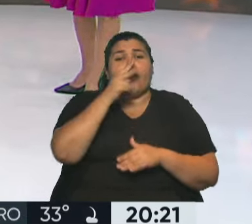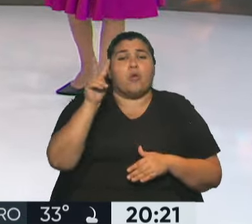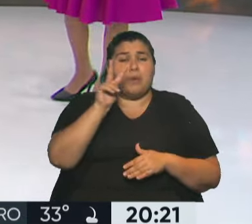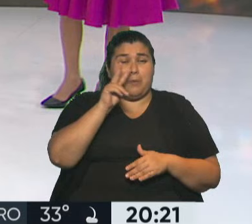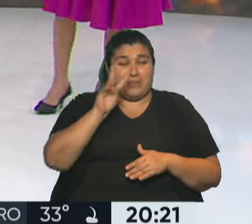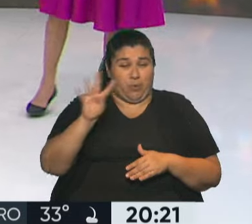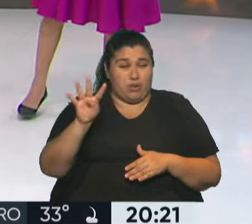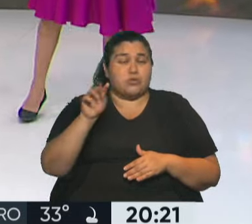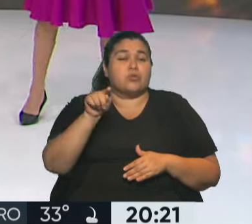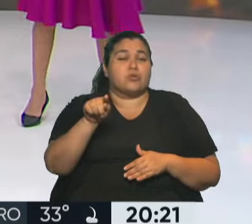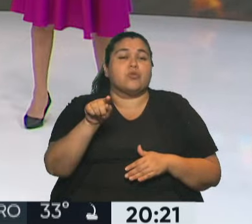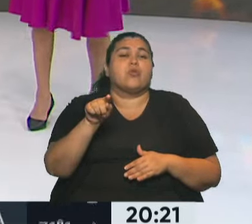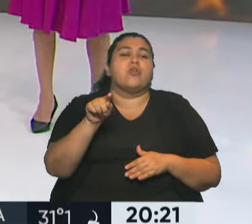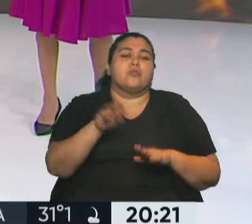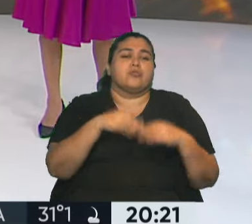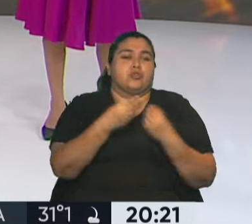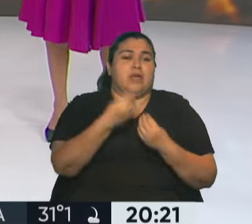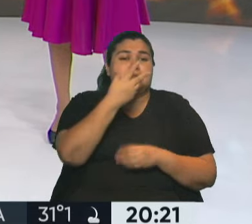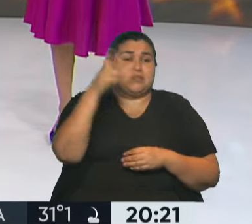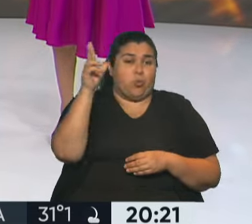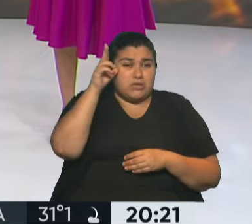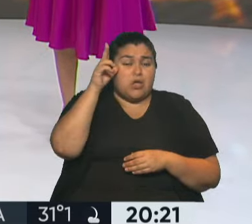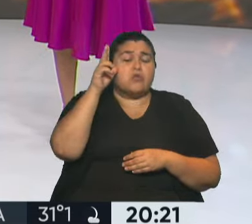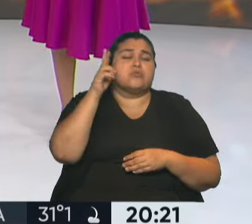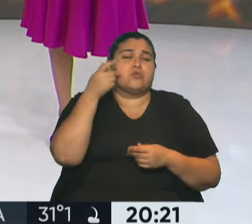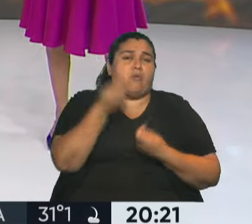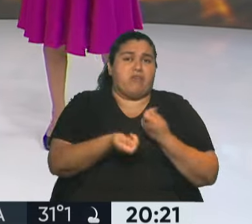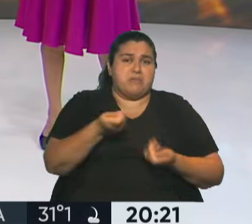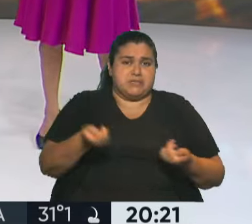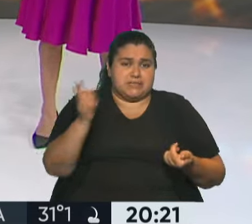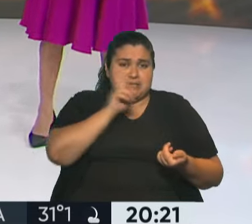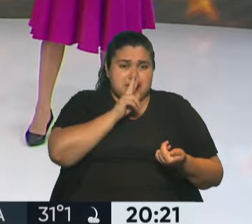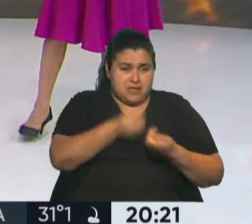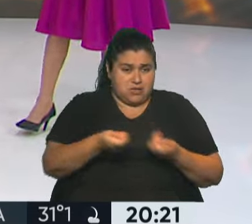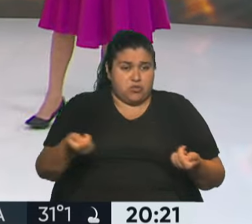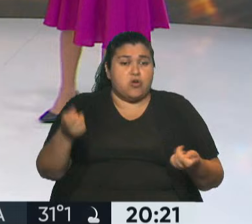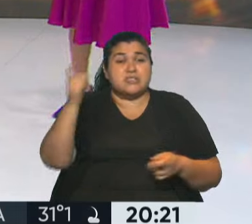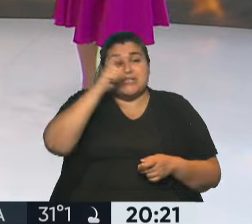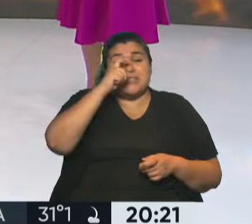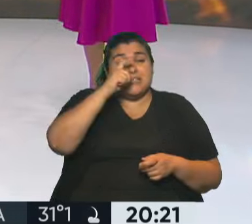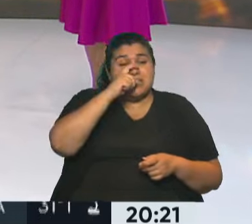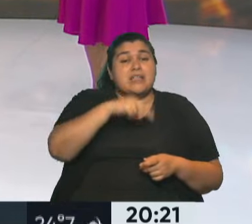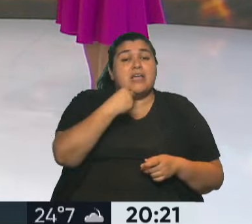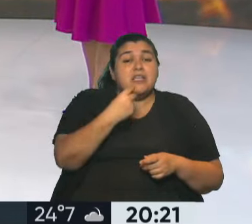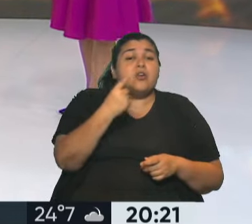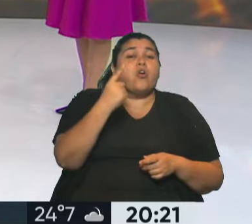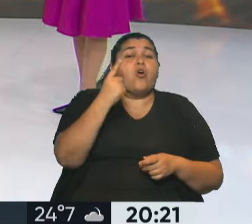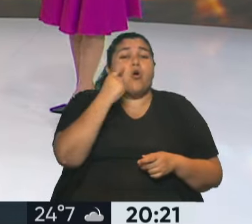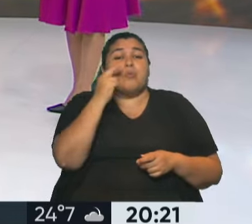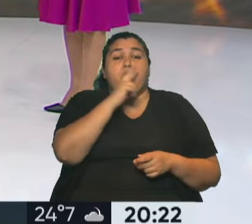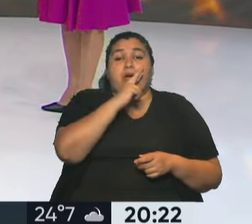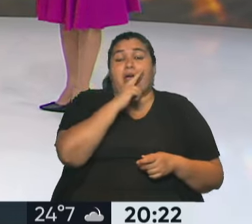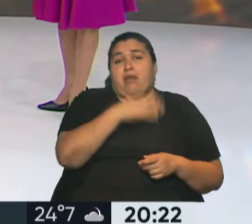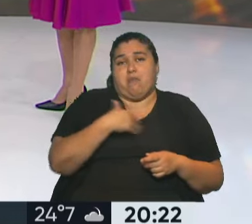se registran 58 femicidios. 77 hijos e hijas perdieron a sus madres. Un